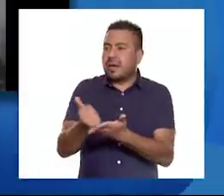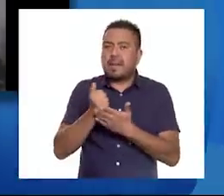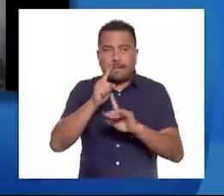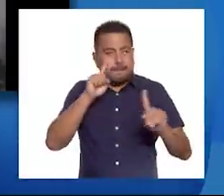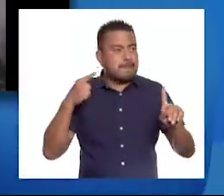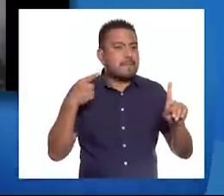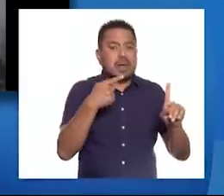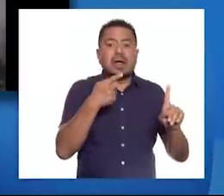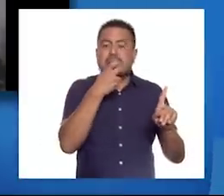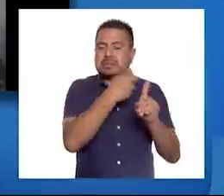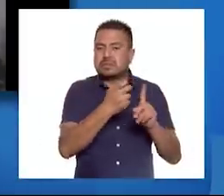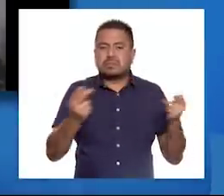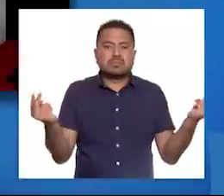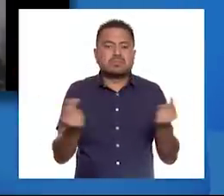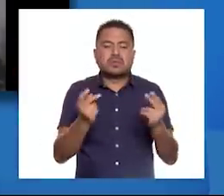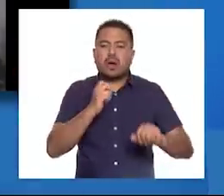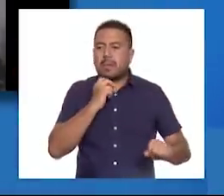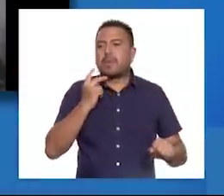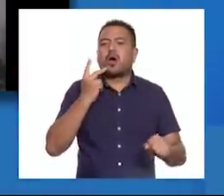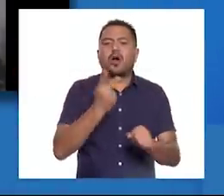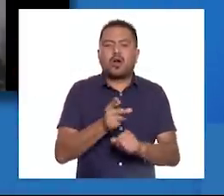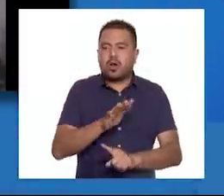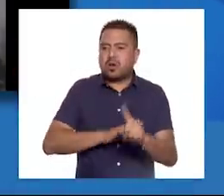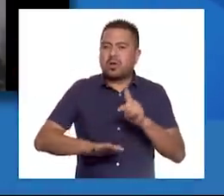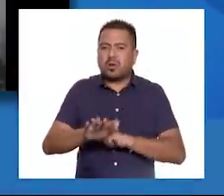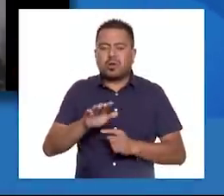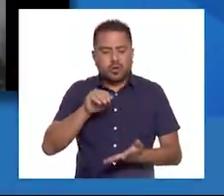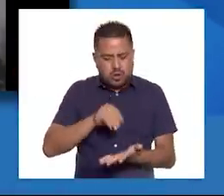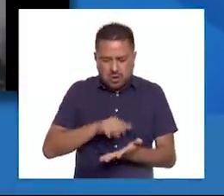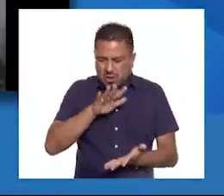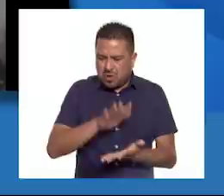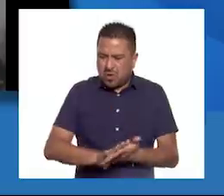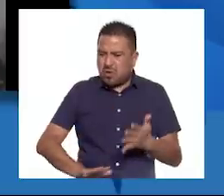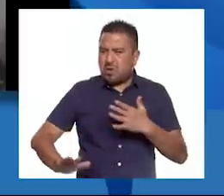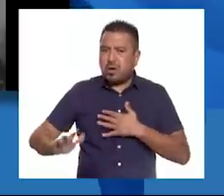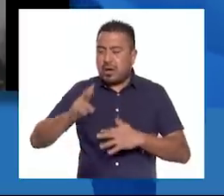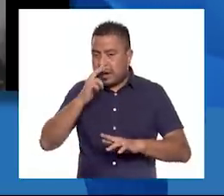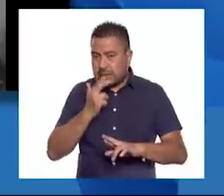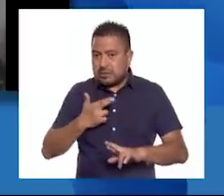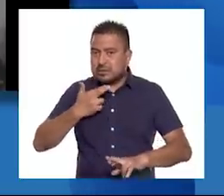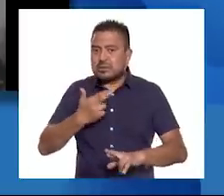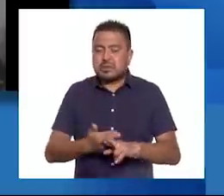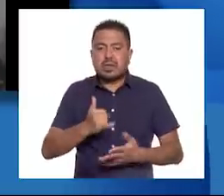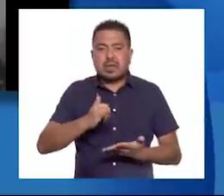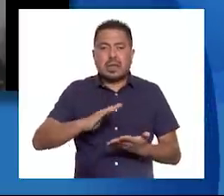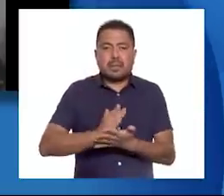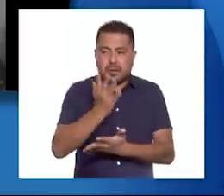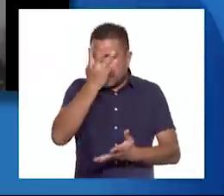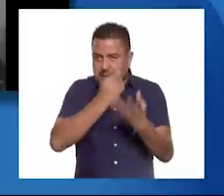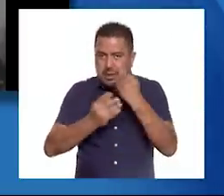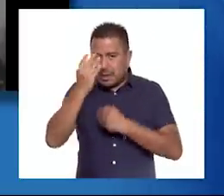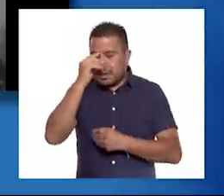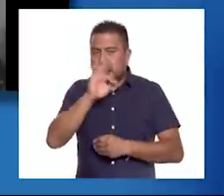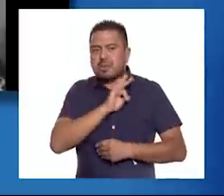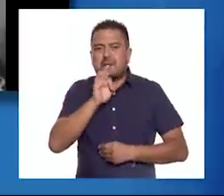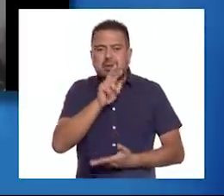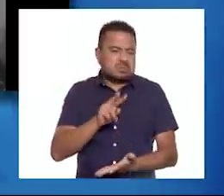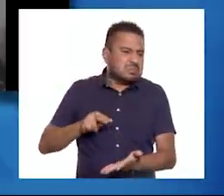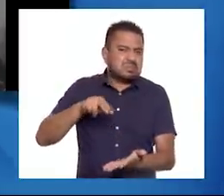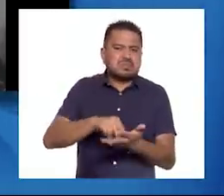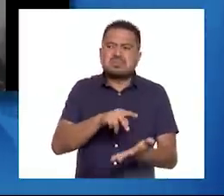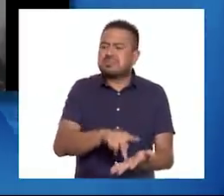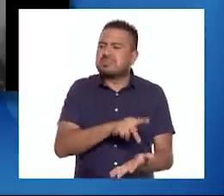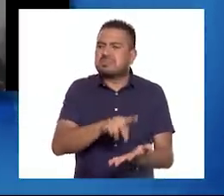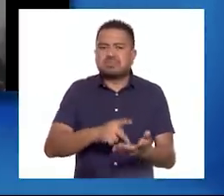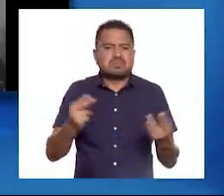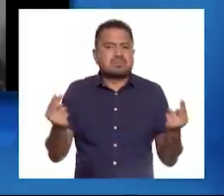metas. Y eso requiere voluntad, compromiso, responsabilidad y aprender a levantarnos las veces